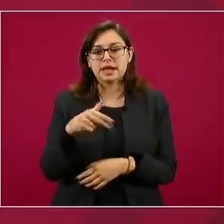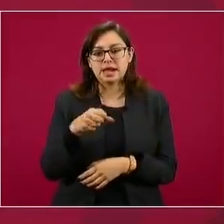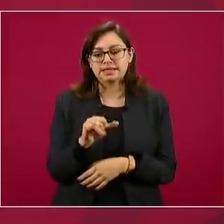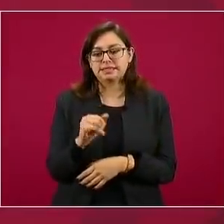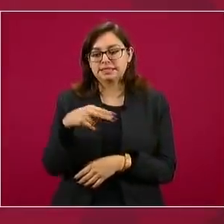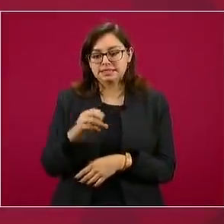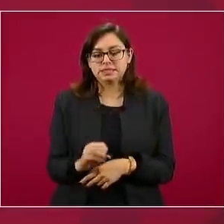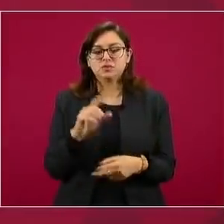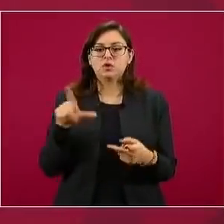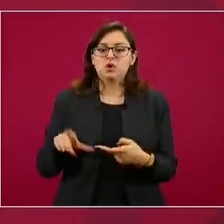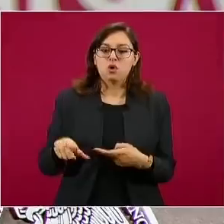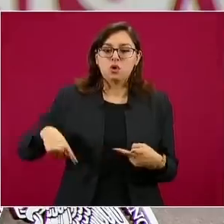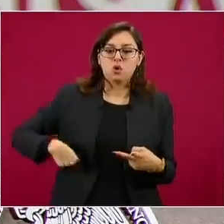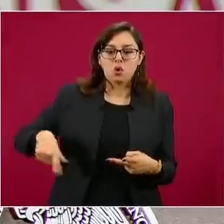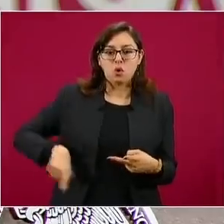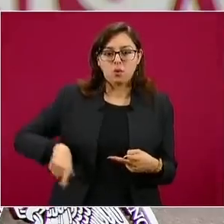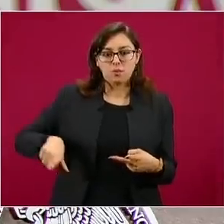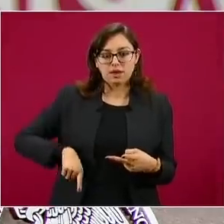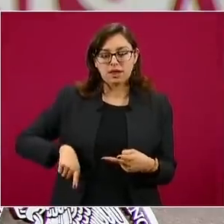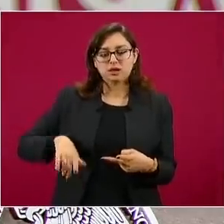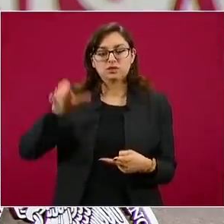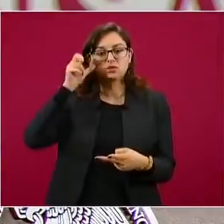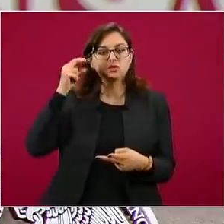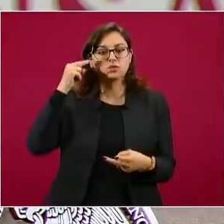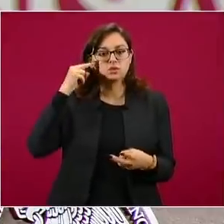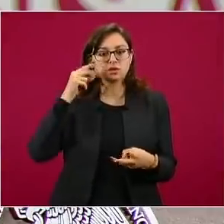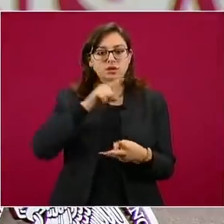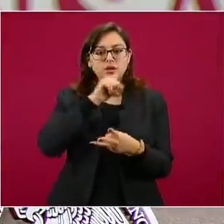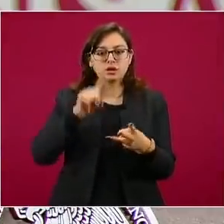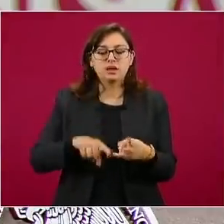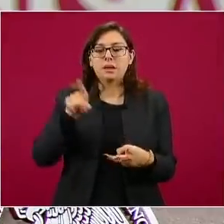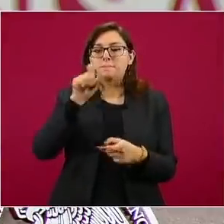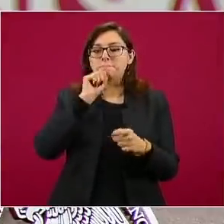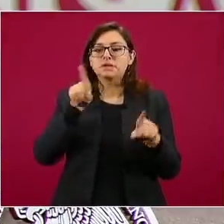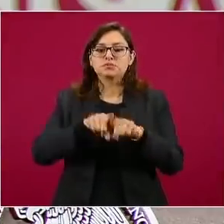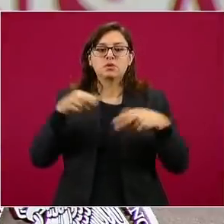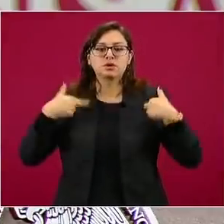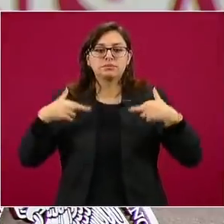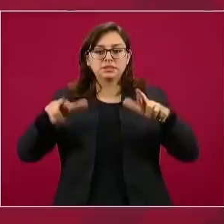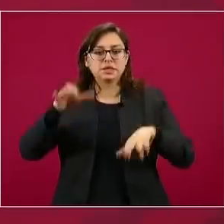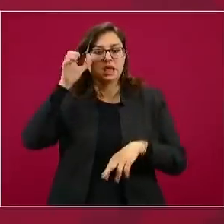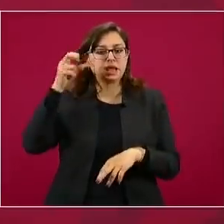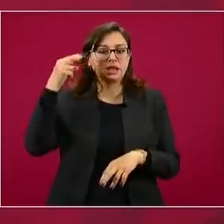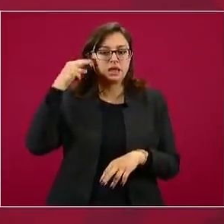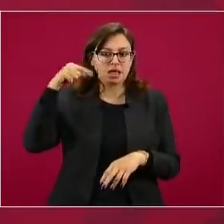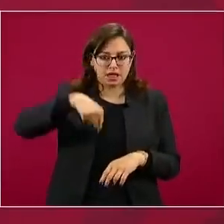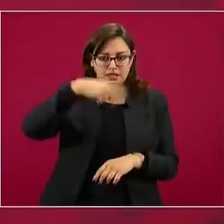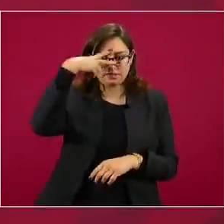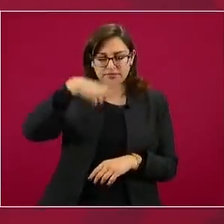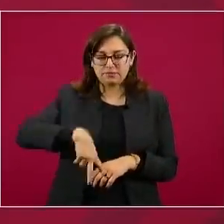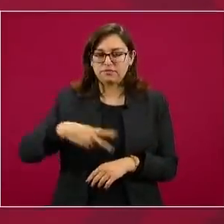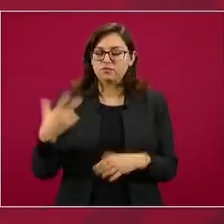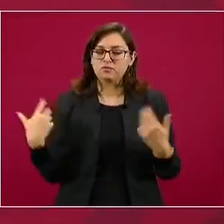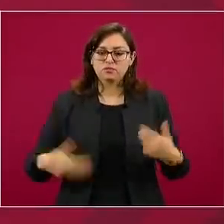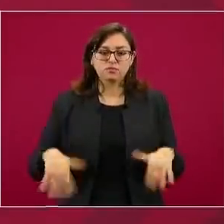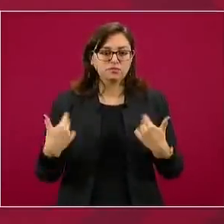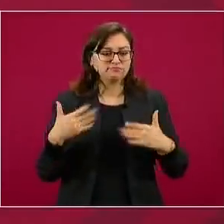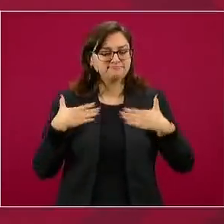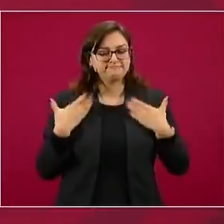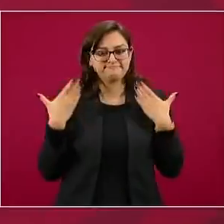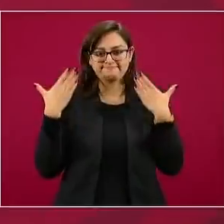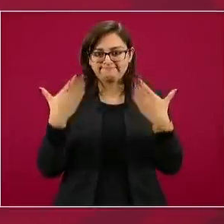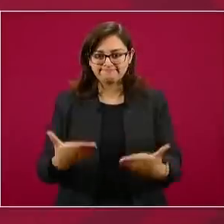el gobierno chino, el embajador Xu Xinxiao, que es el embajador de China en México, por su confianza